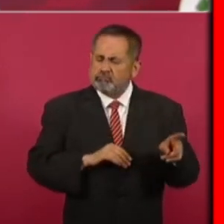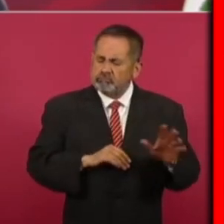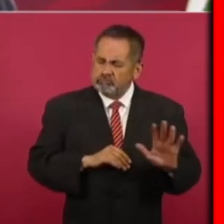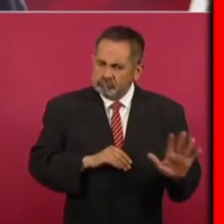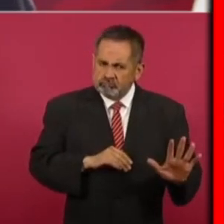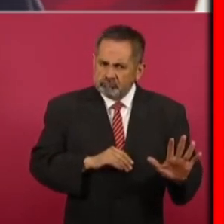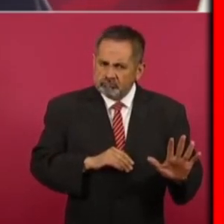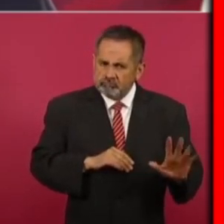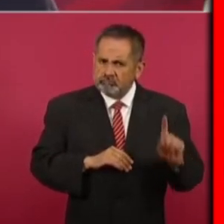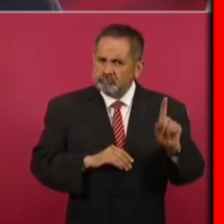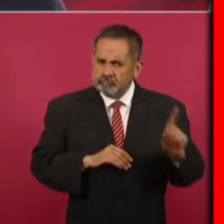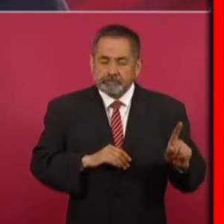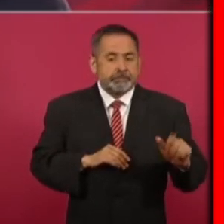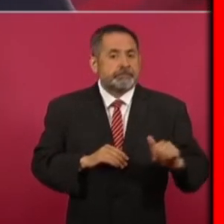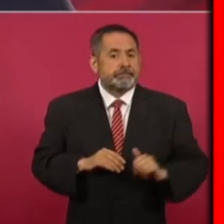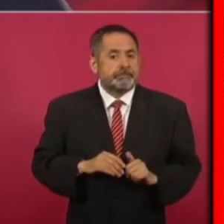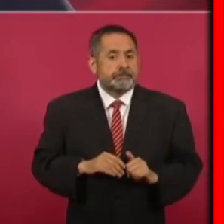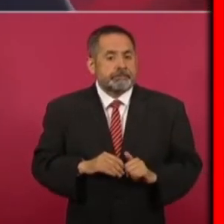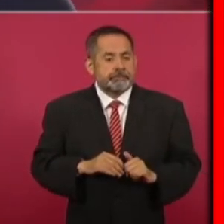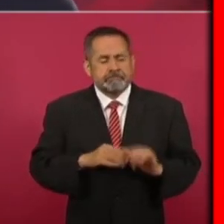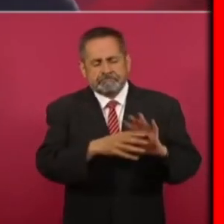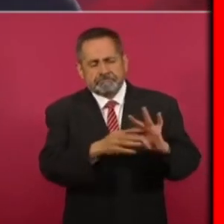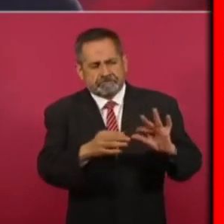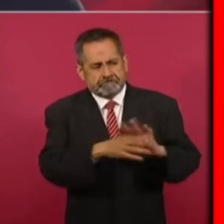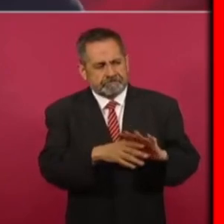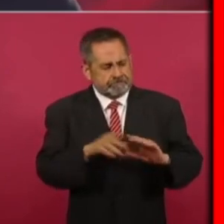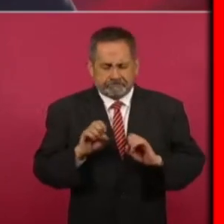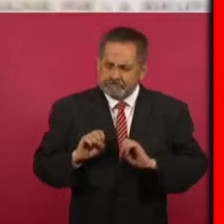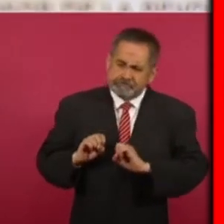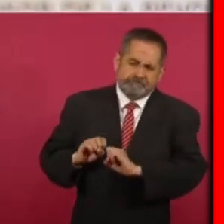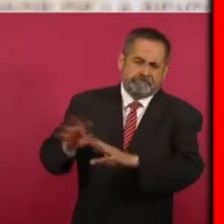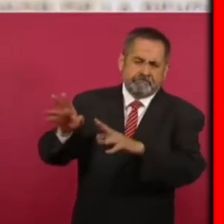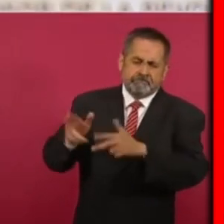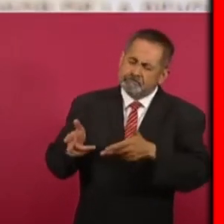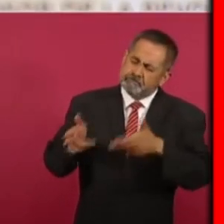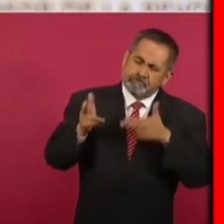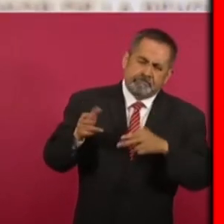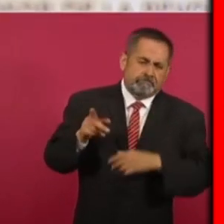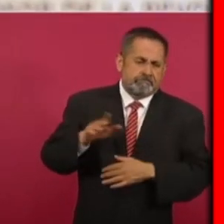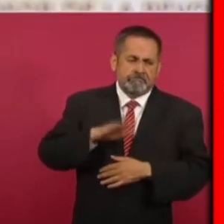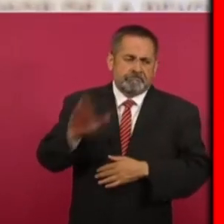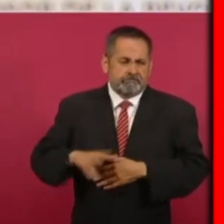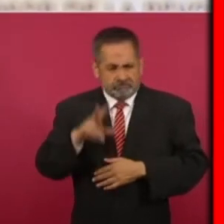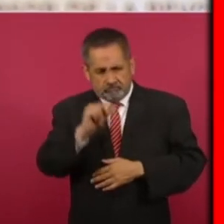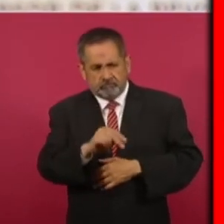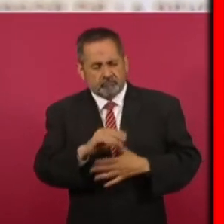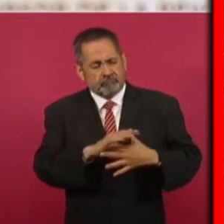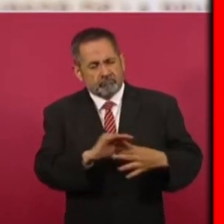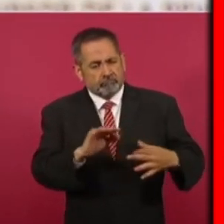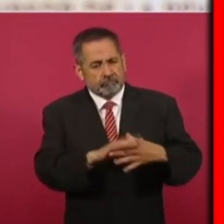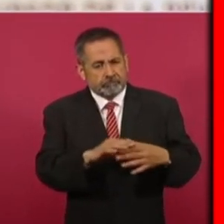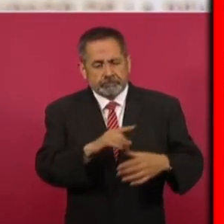y los convenció de que no lo fusilaron